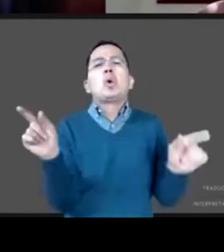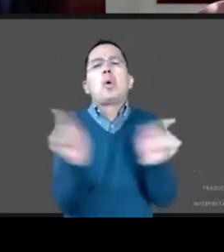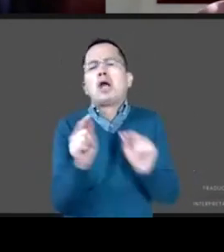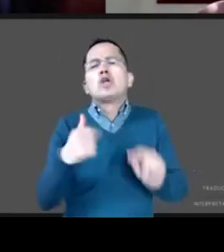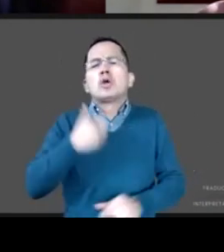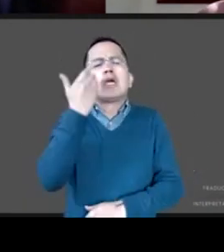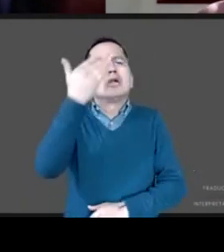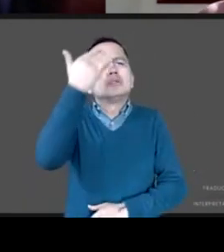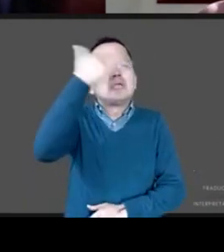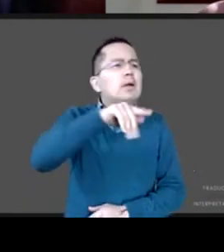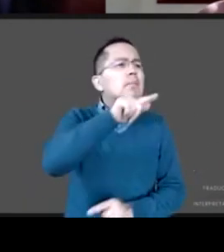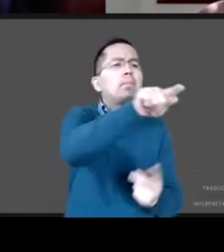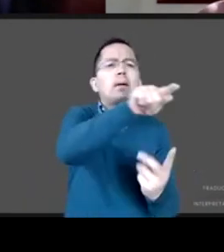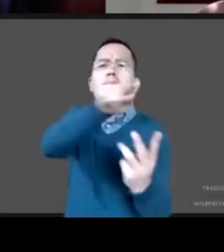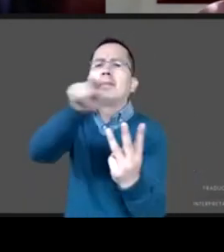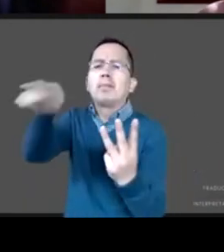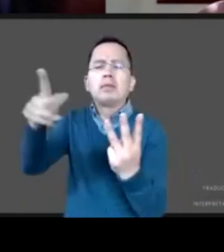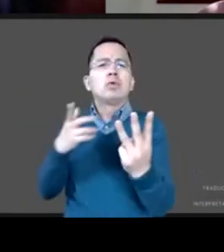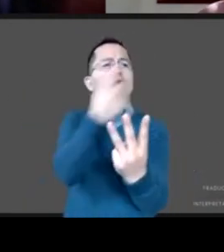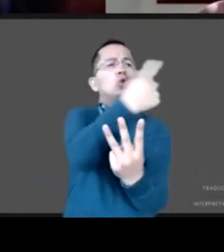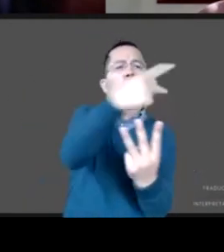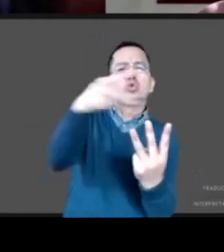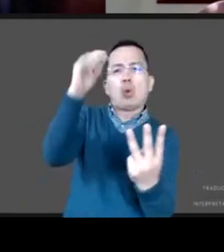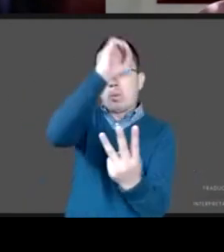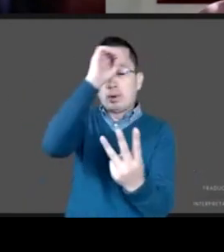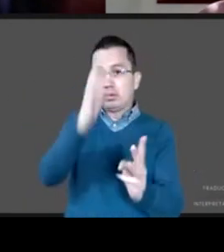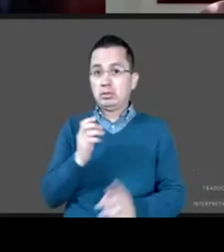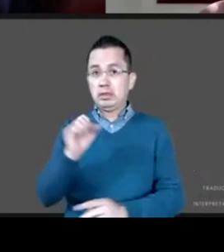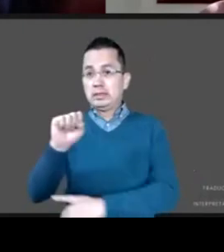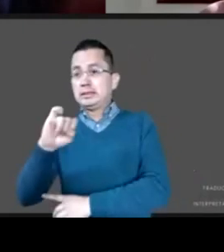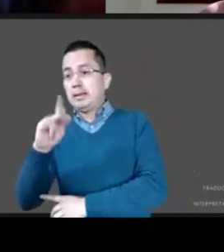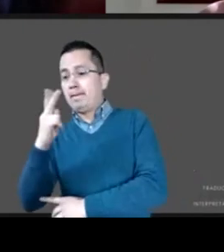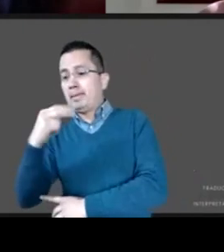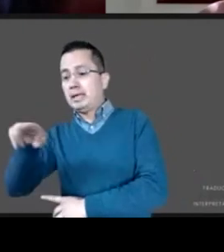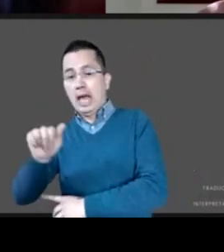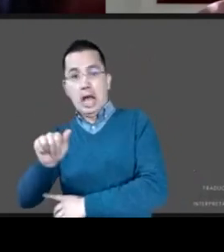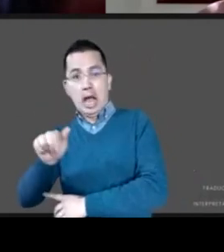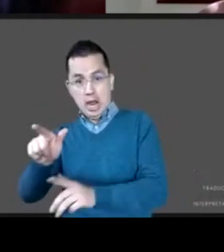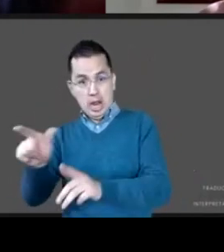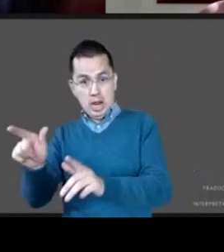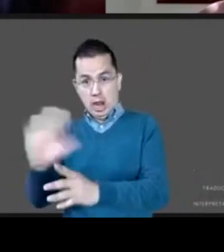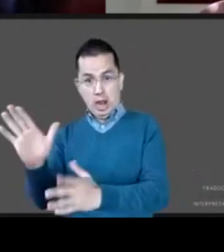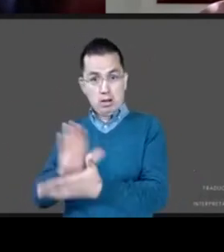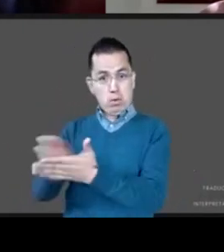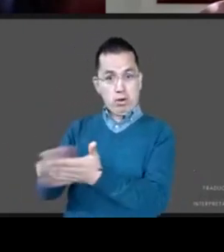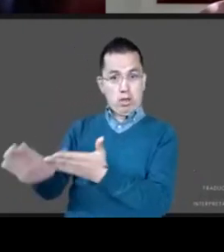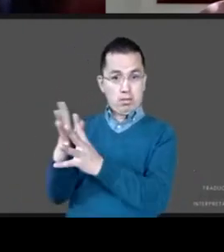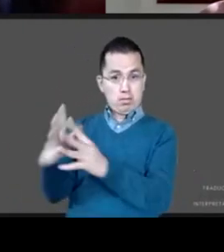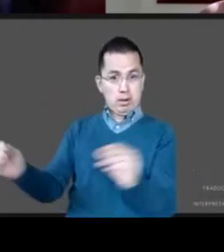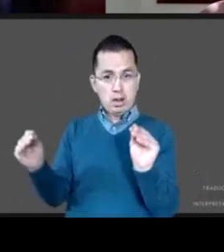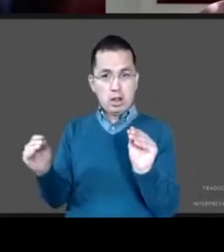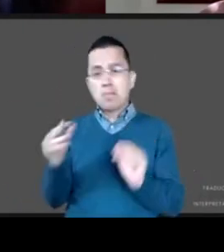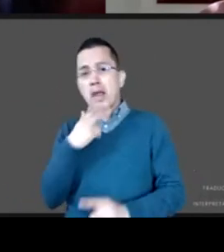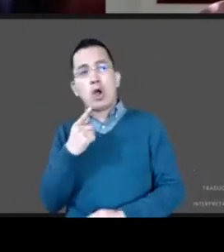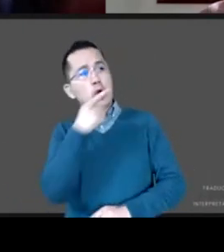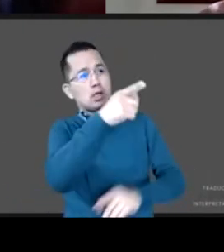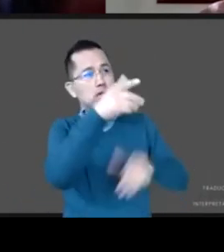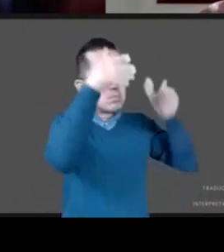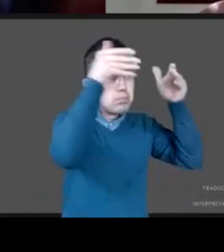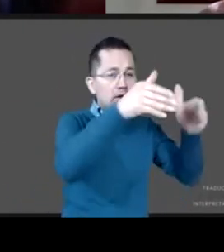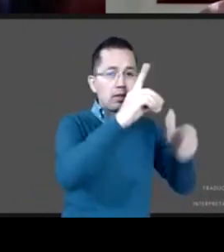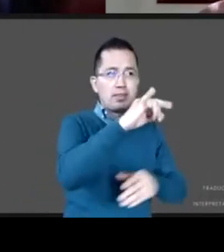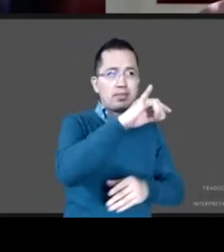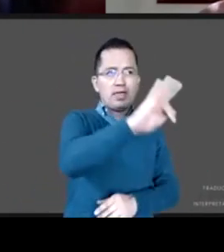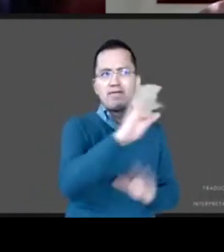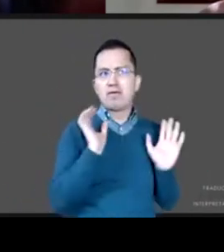Desaparecemos en CIPINA, regresamos al modelo DIF, repensamos el asunto, hacia dónde lo repensamos a la luz del